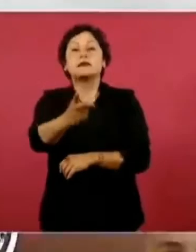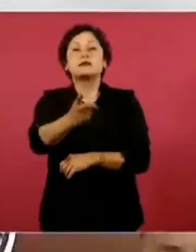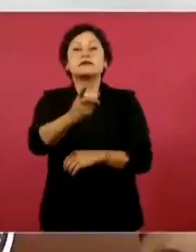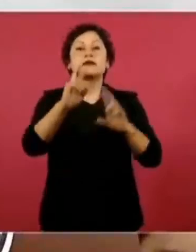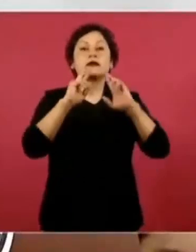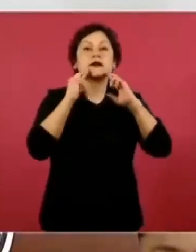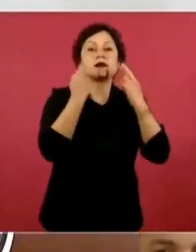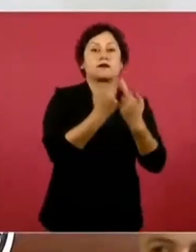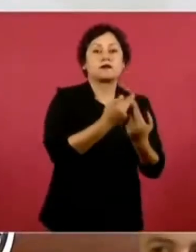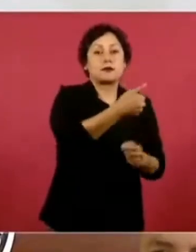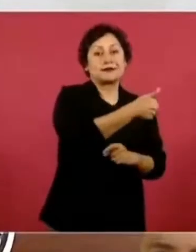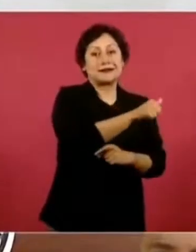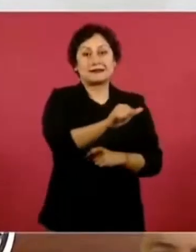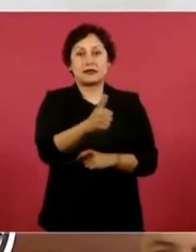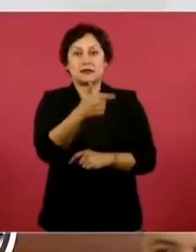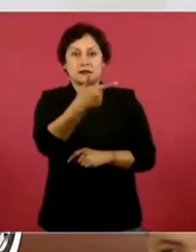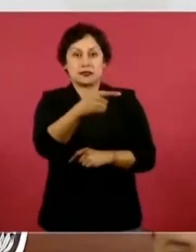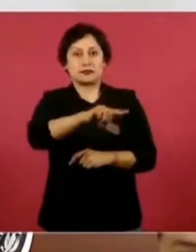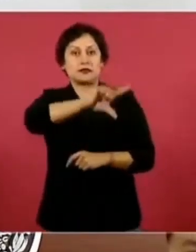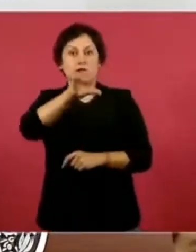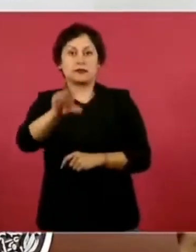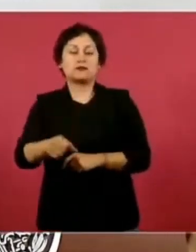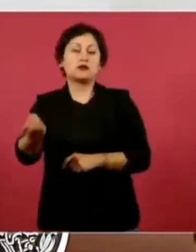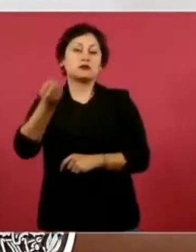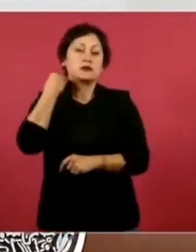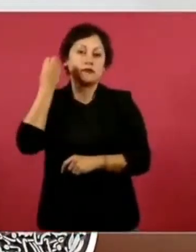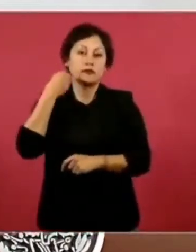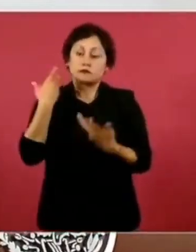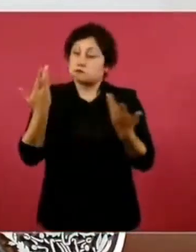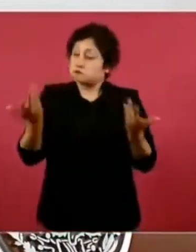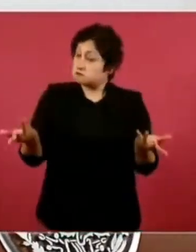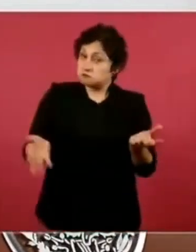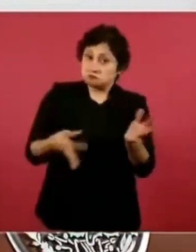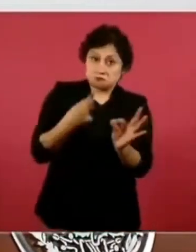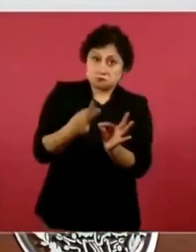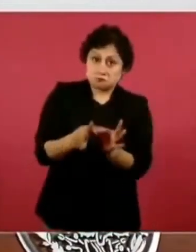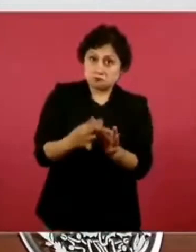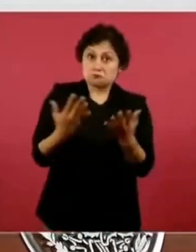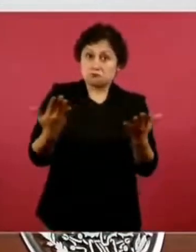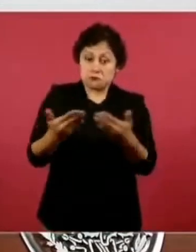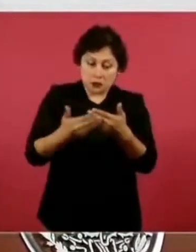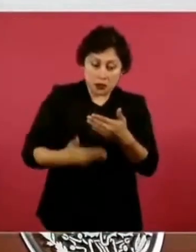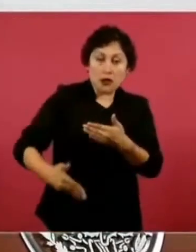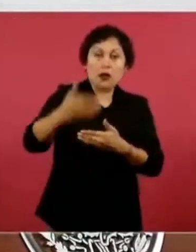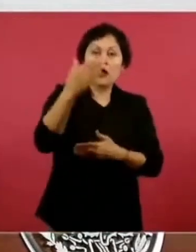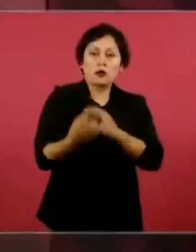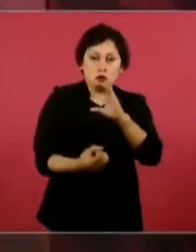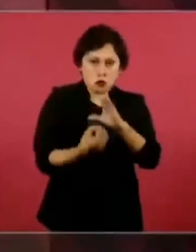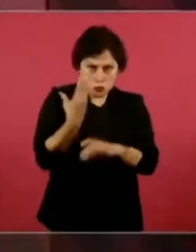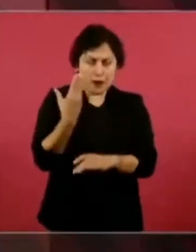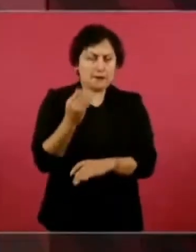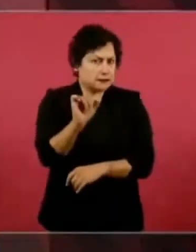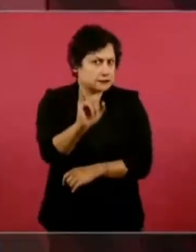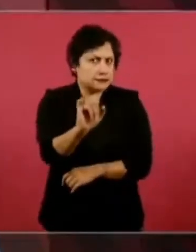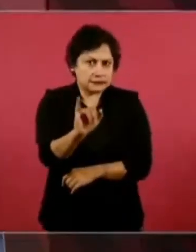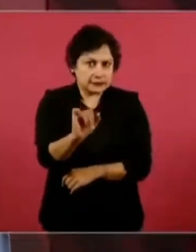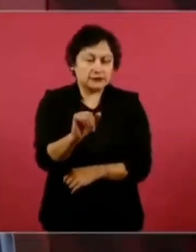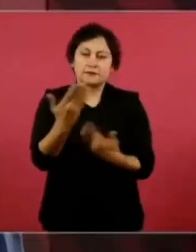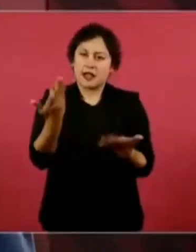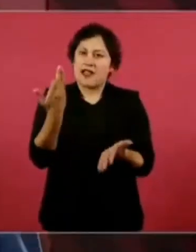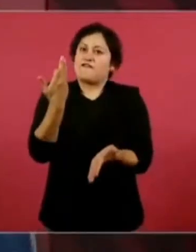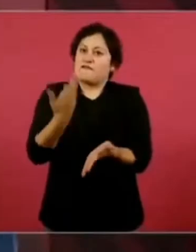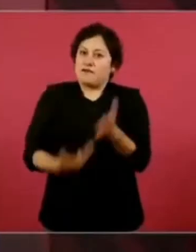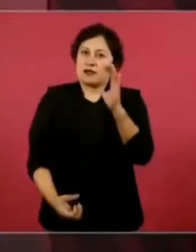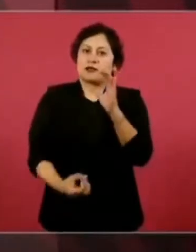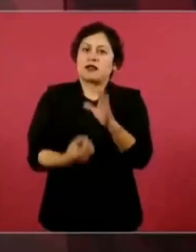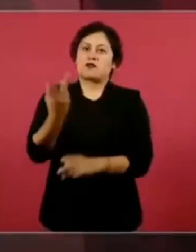o sea que ya, es una etapa nueva, además hace falta la renovación.